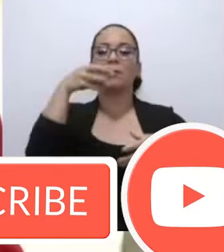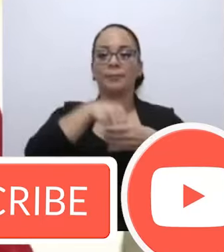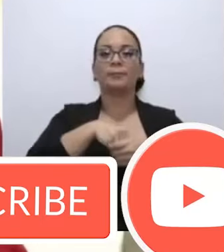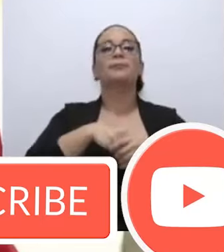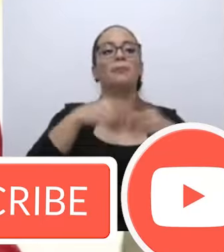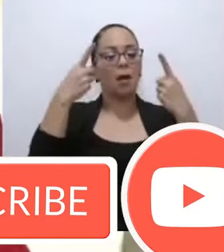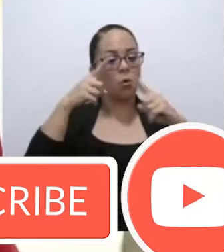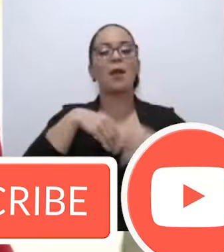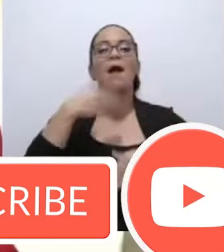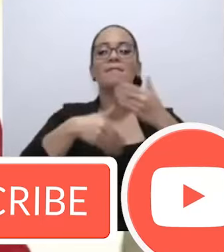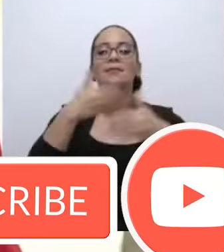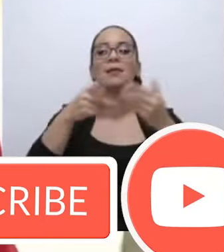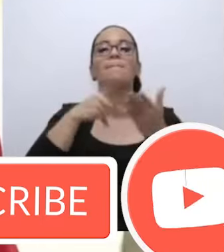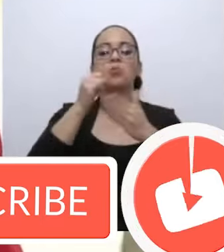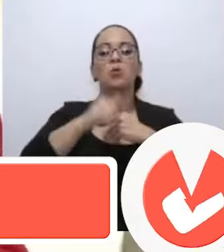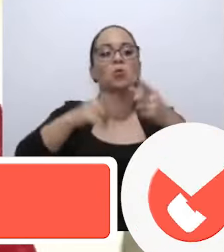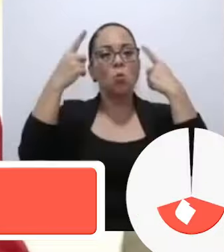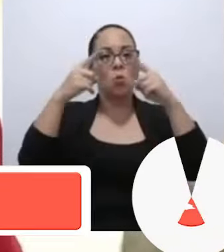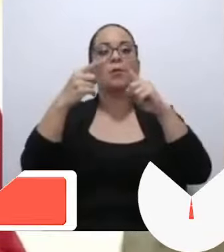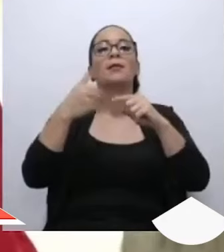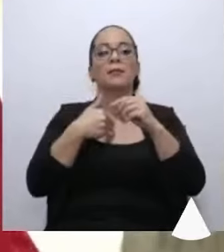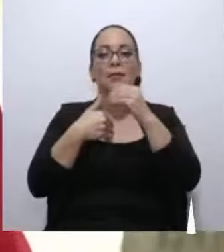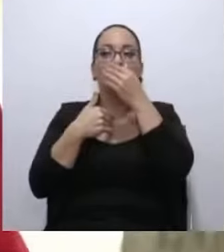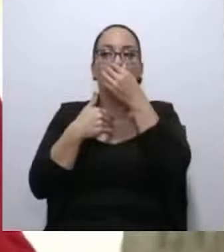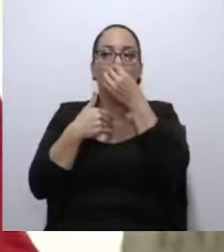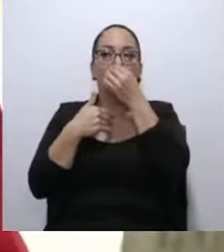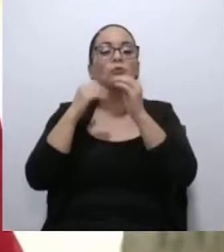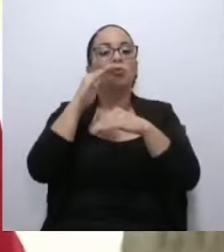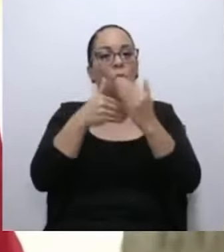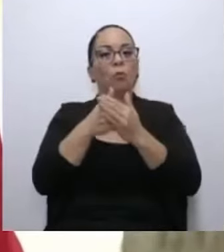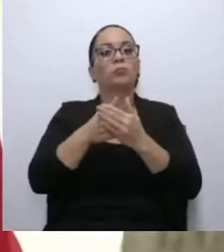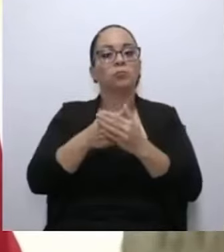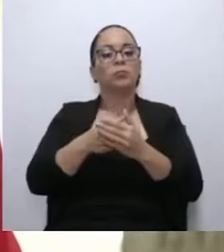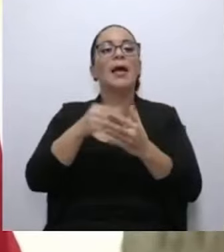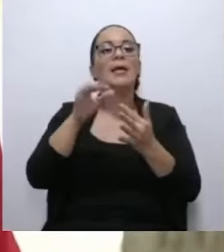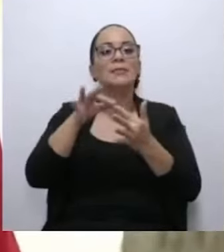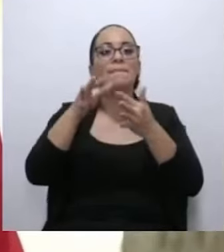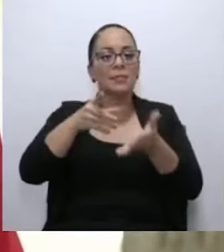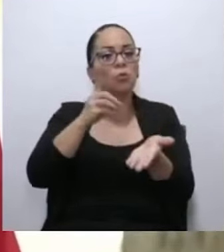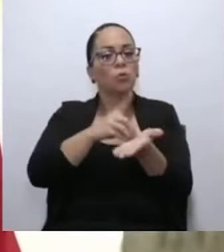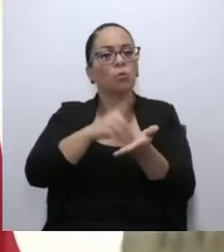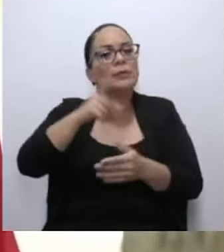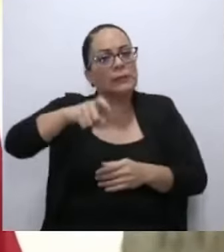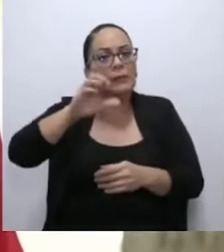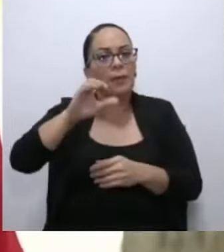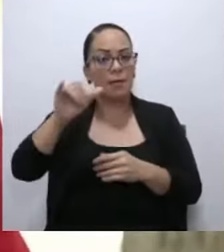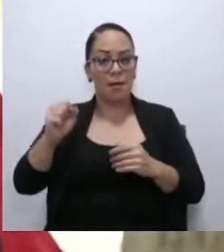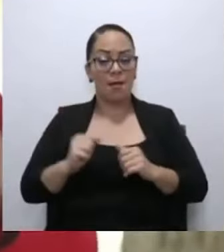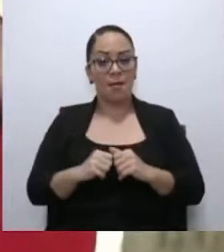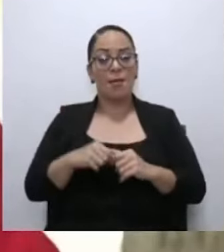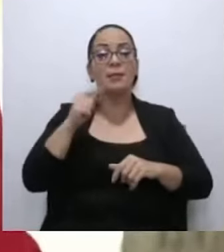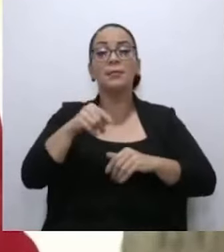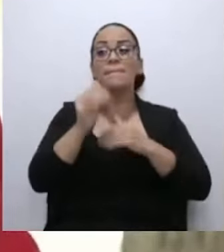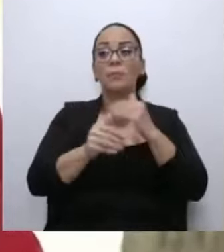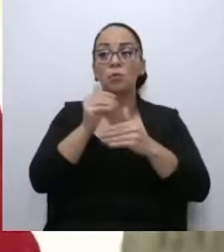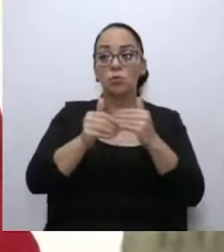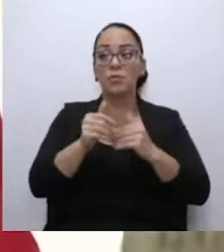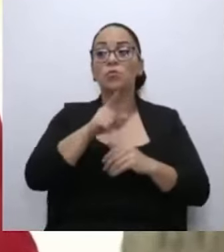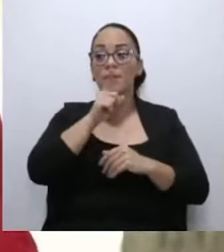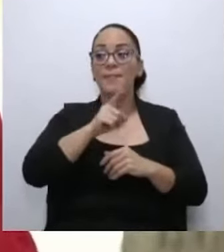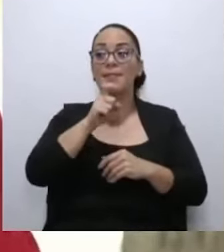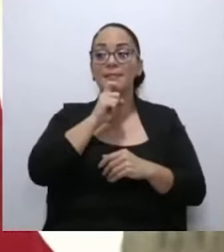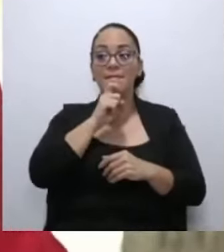proyecto de lograr contar con la necesidad de especialistas que requiere la caja. Este proceso ha sido difícil antes,